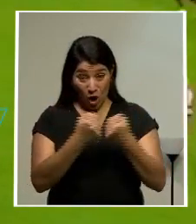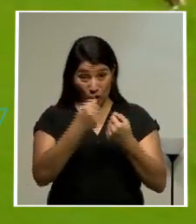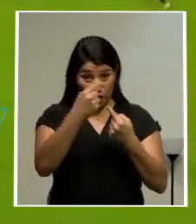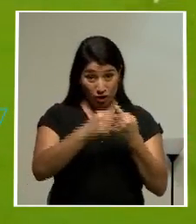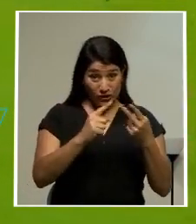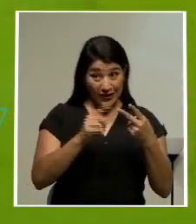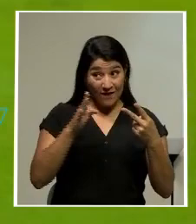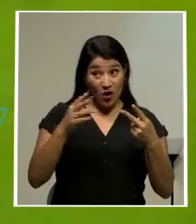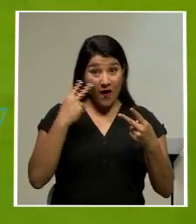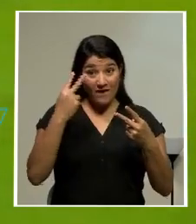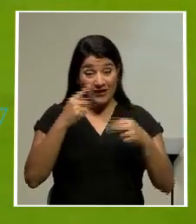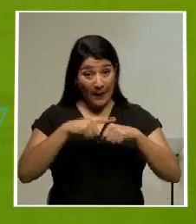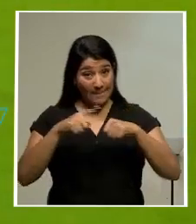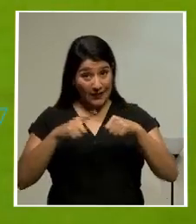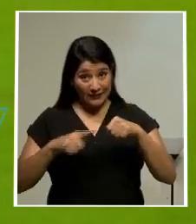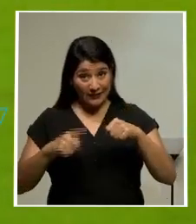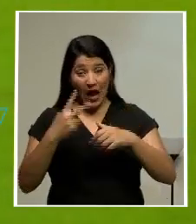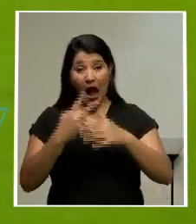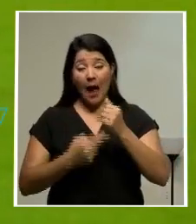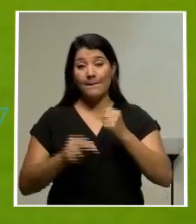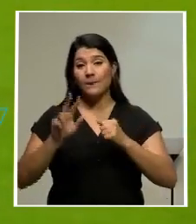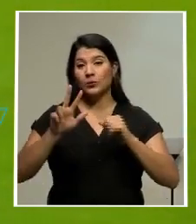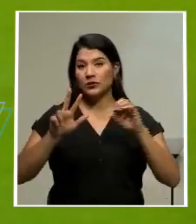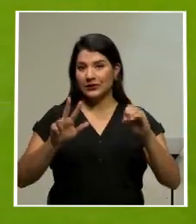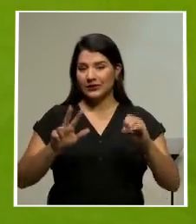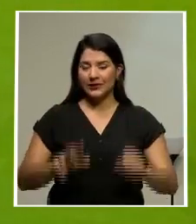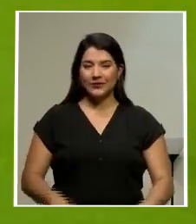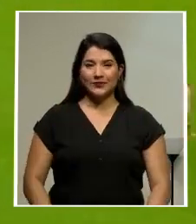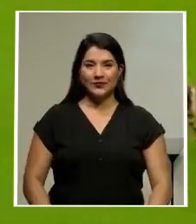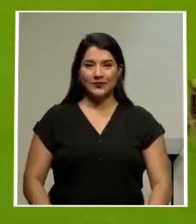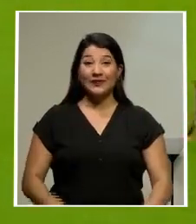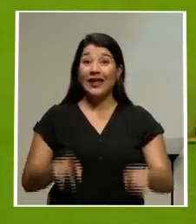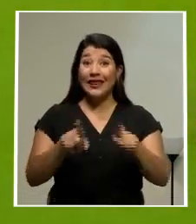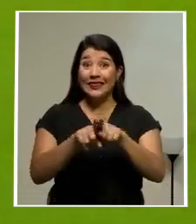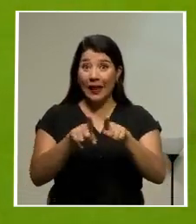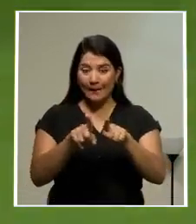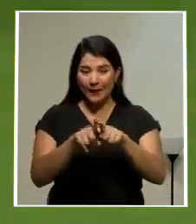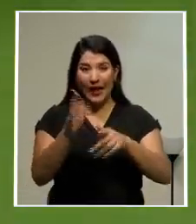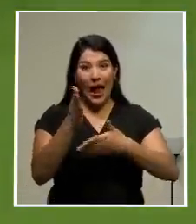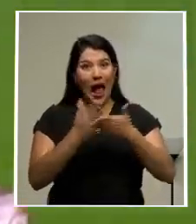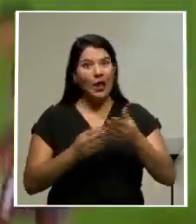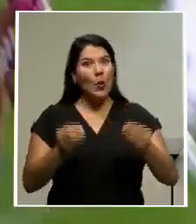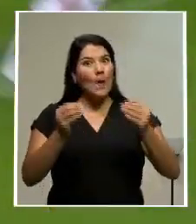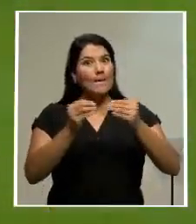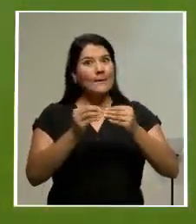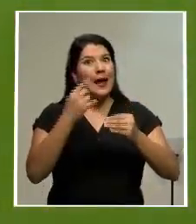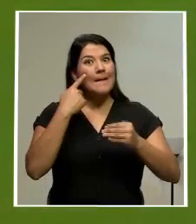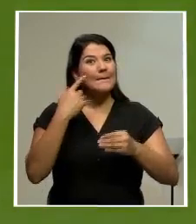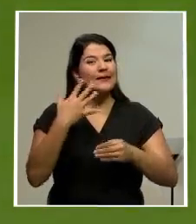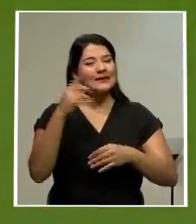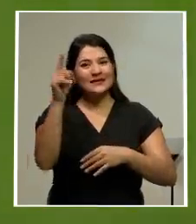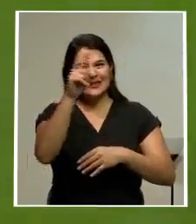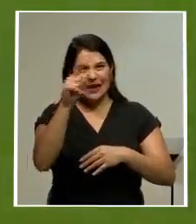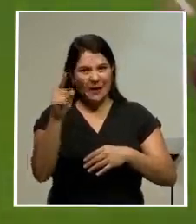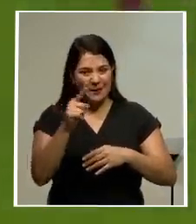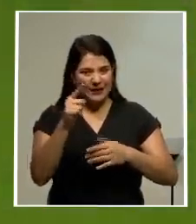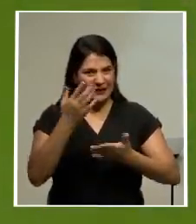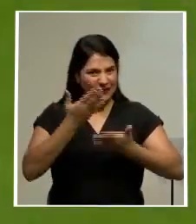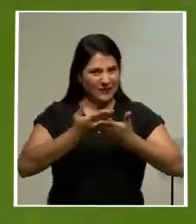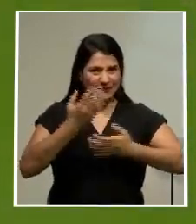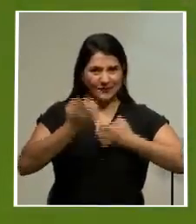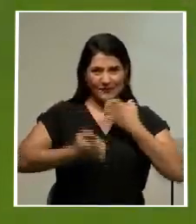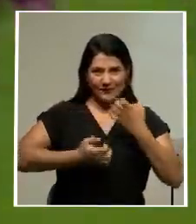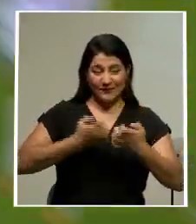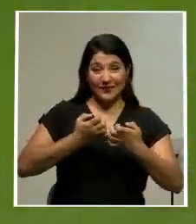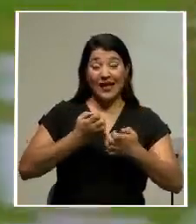en Pérez Ledón, ambos partidos por 3 a 0. Además, hay otro ingrediente para que Zapriza llegue con el ánimo al tope. Los tibaseños